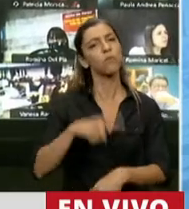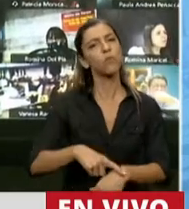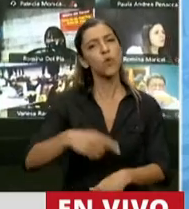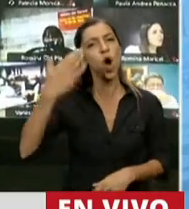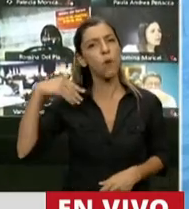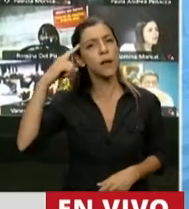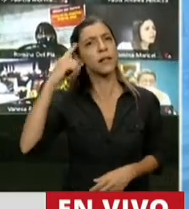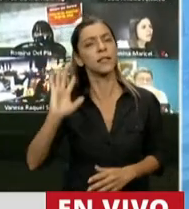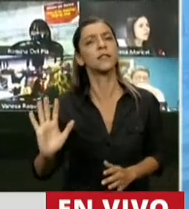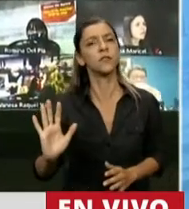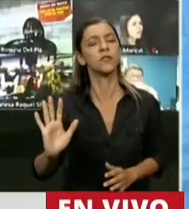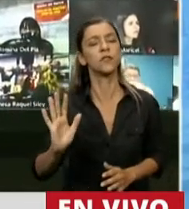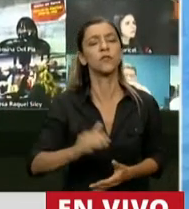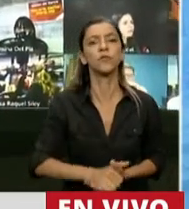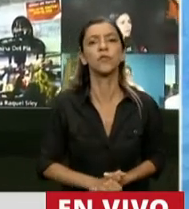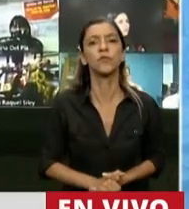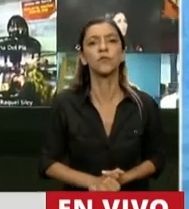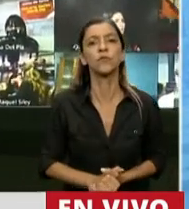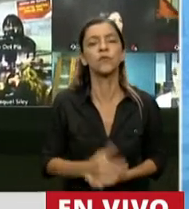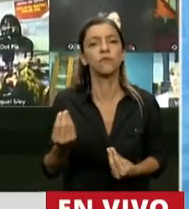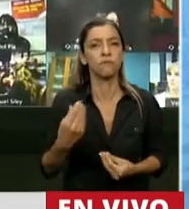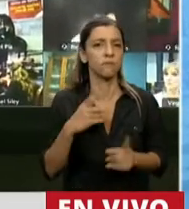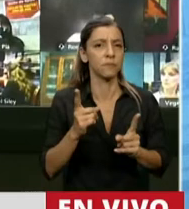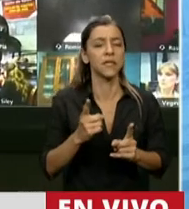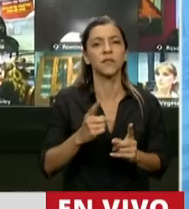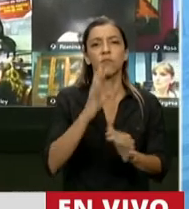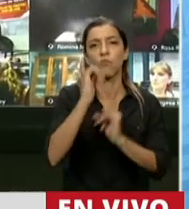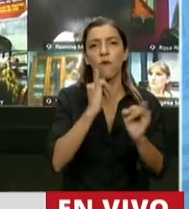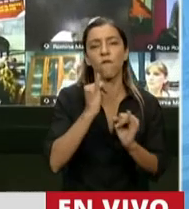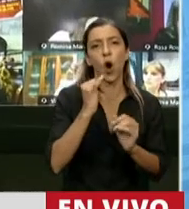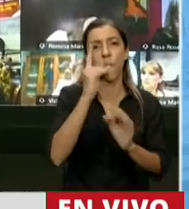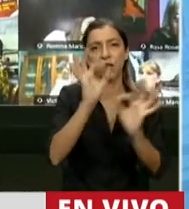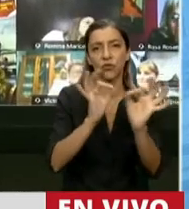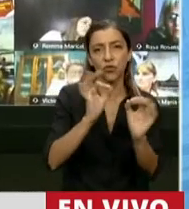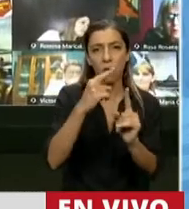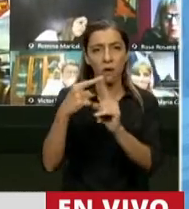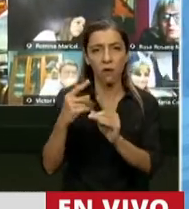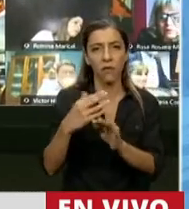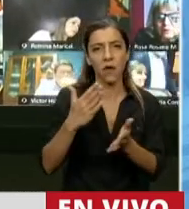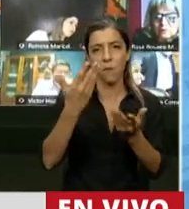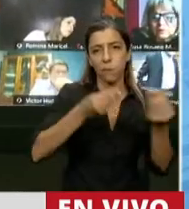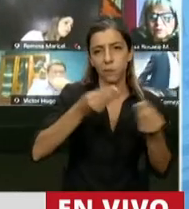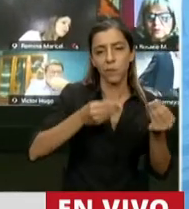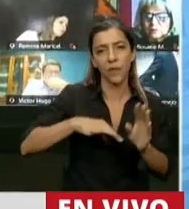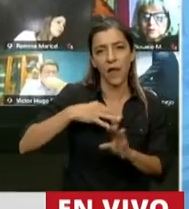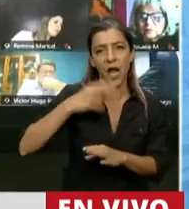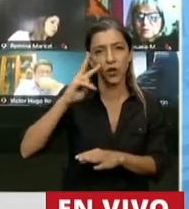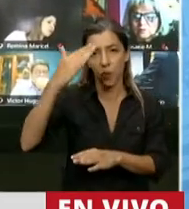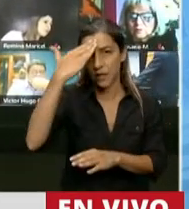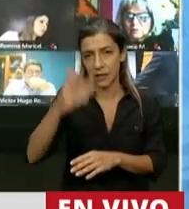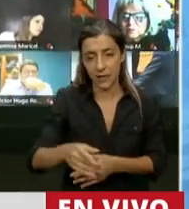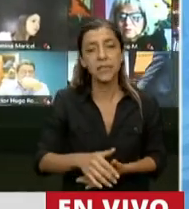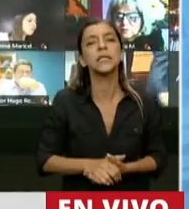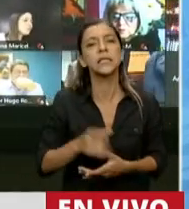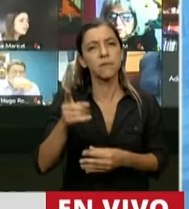momento y sobre la base de los datos de la ejecución presupuestaria de 2015 nada menos que un costo de 13